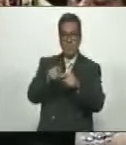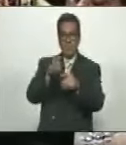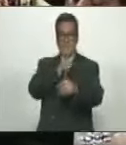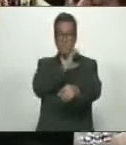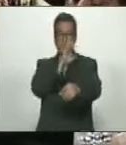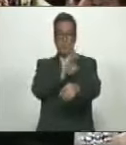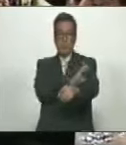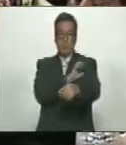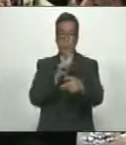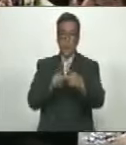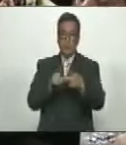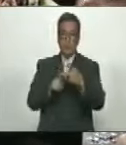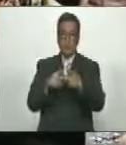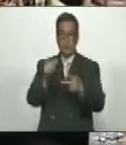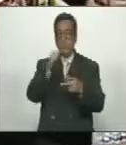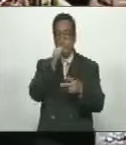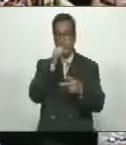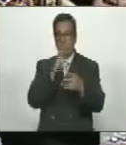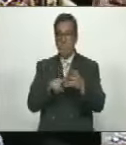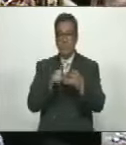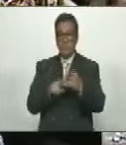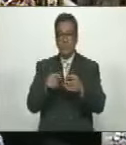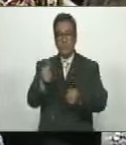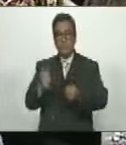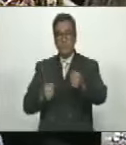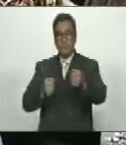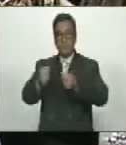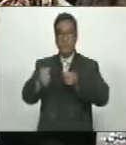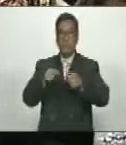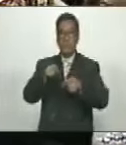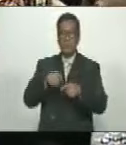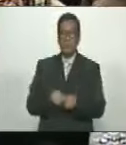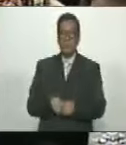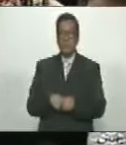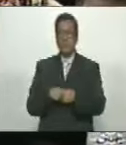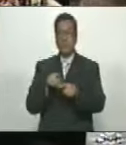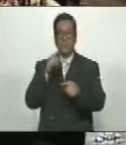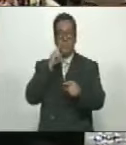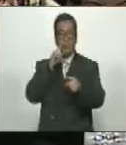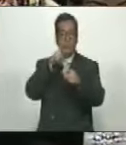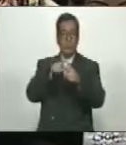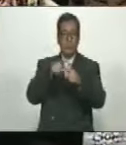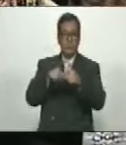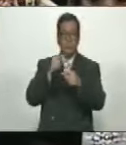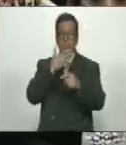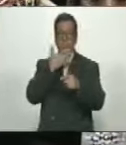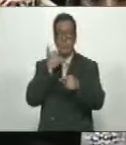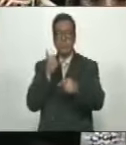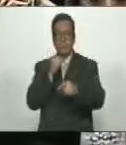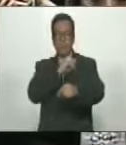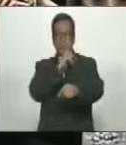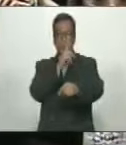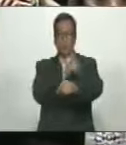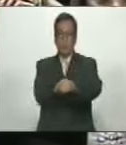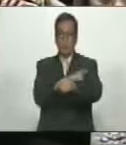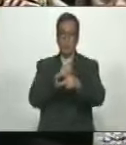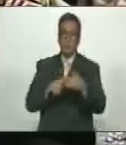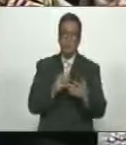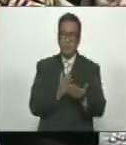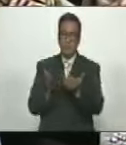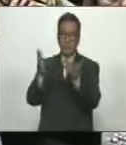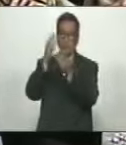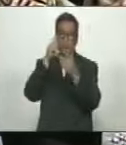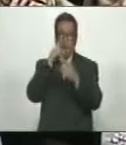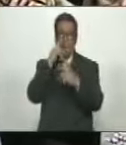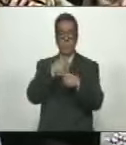energía del agua y del transporte lo cual va a apuntalar en el mejoramiento y fortalecimiento de los servicios